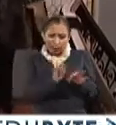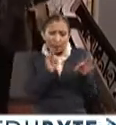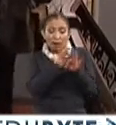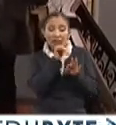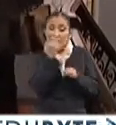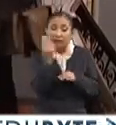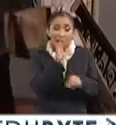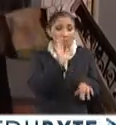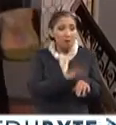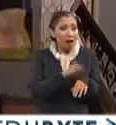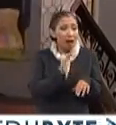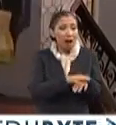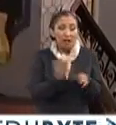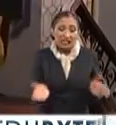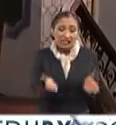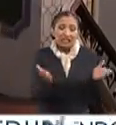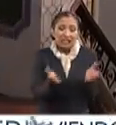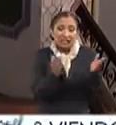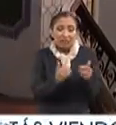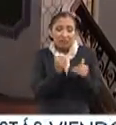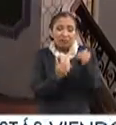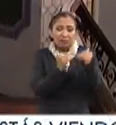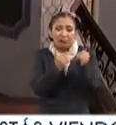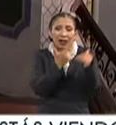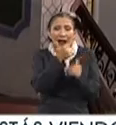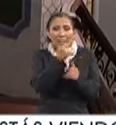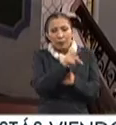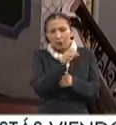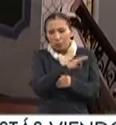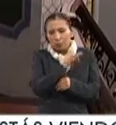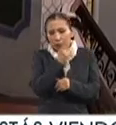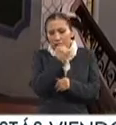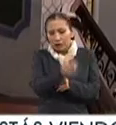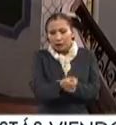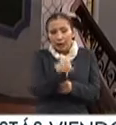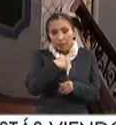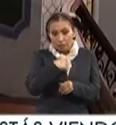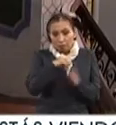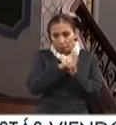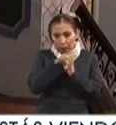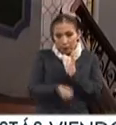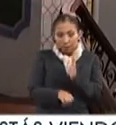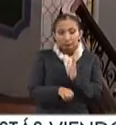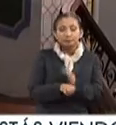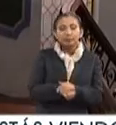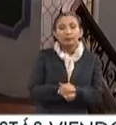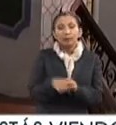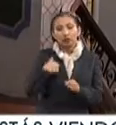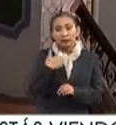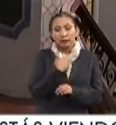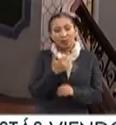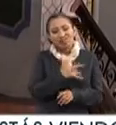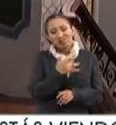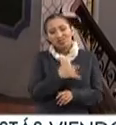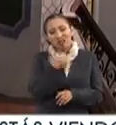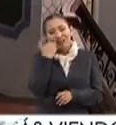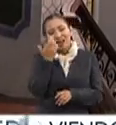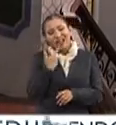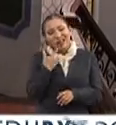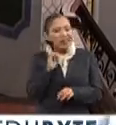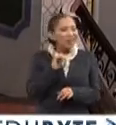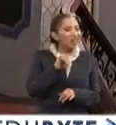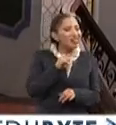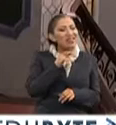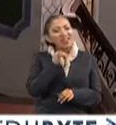y necesitamos subsanar este gap. Yo lo que te podría decir es, yo en mi caso, por ejemplo, tenía yo esta inquietud de ser, por ejemplo,